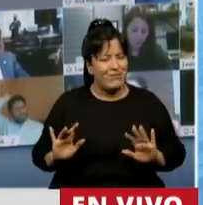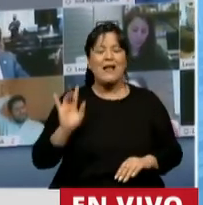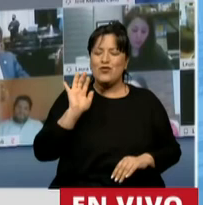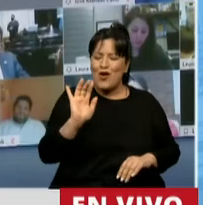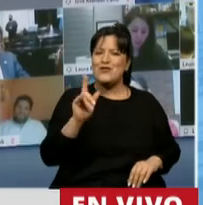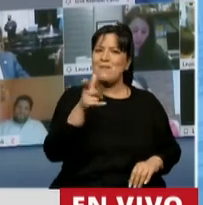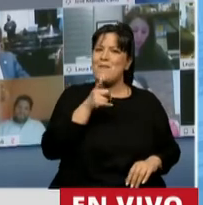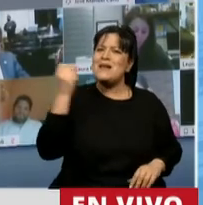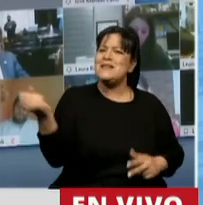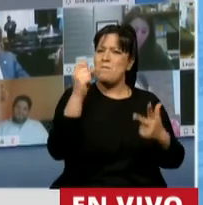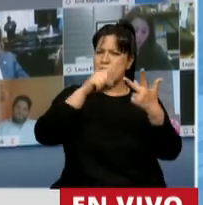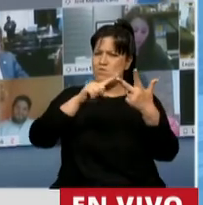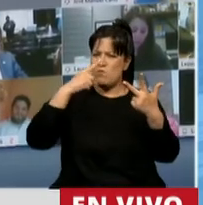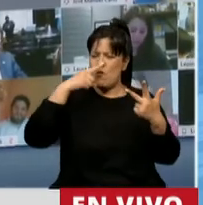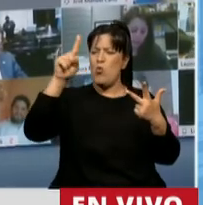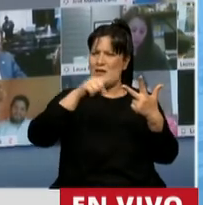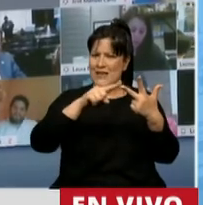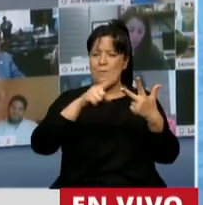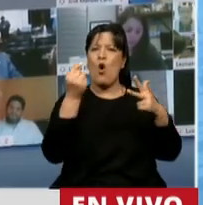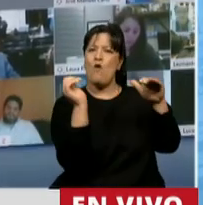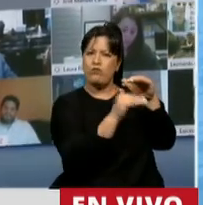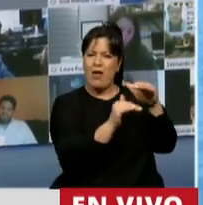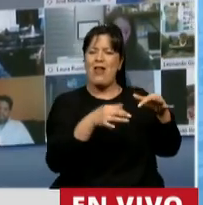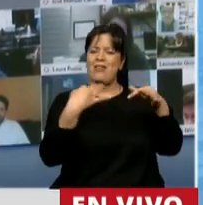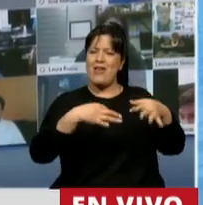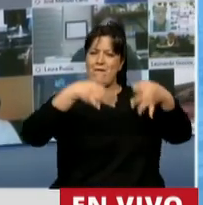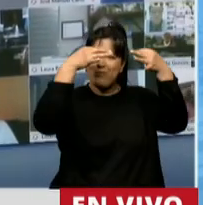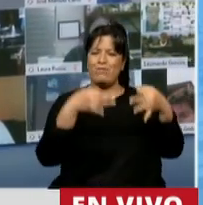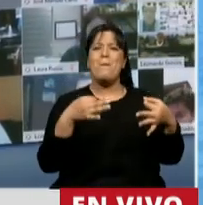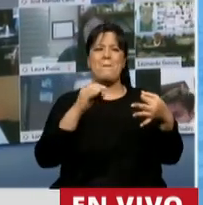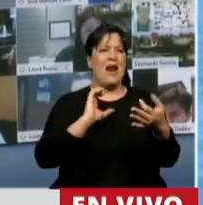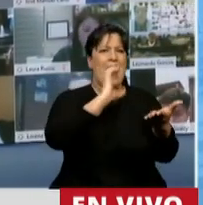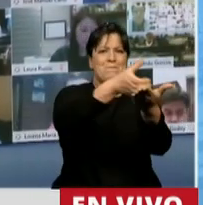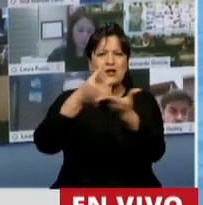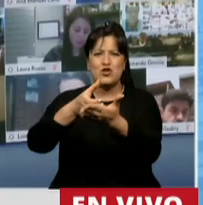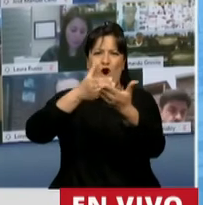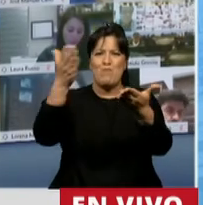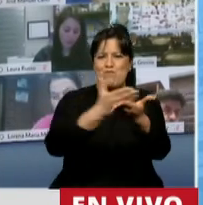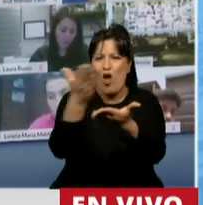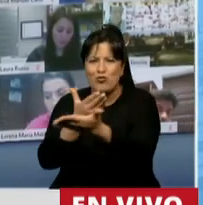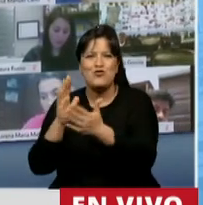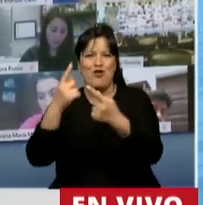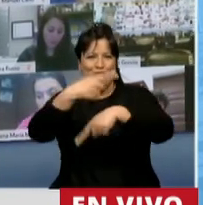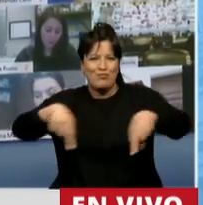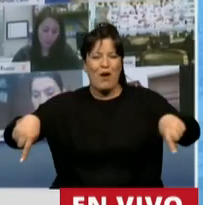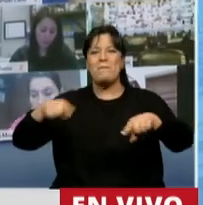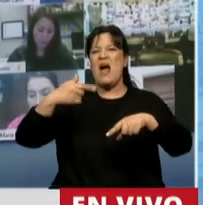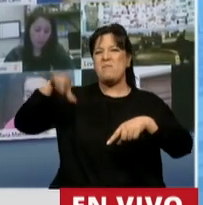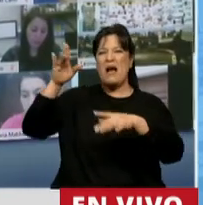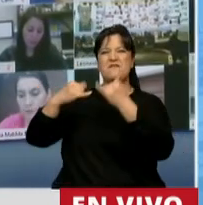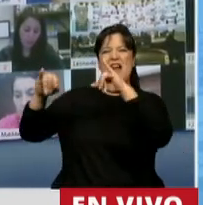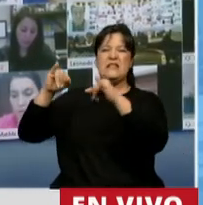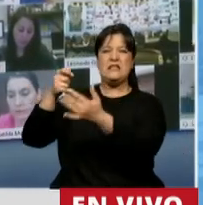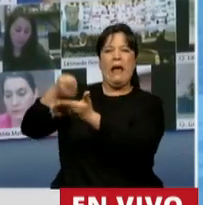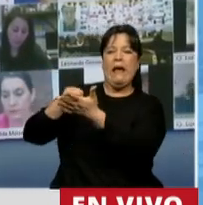que tengamos un fondo de garantía mucho más posicionado sobre inversiones productivas que sobre inversiones financieras. Y en eso